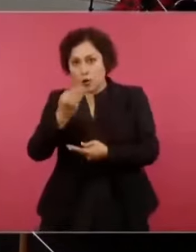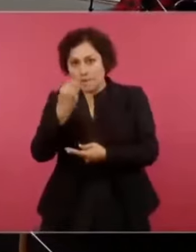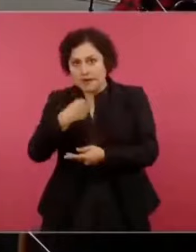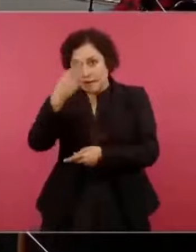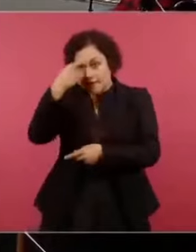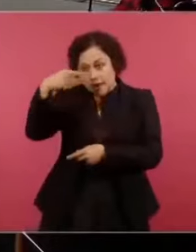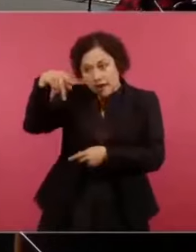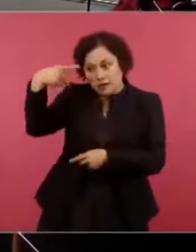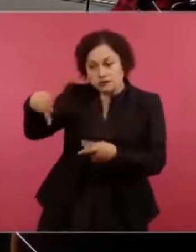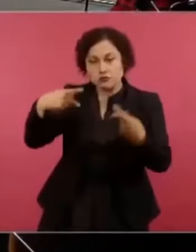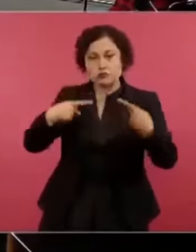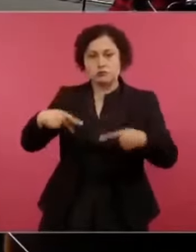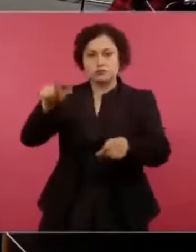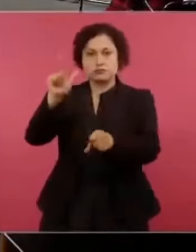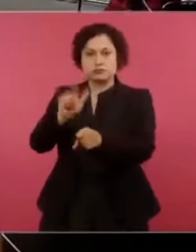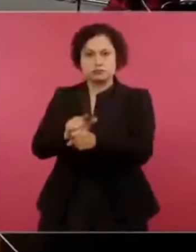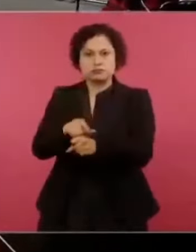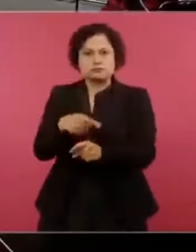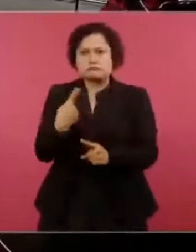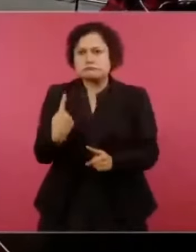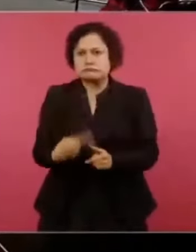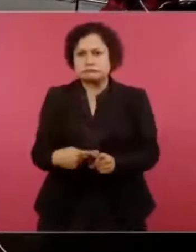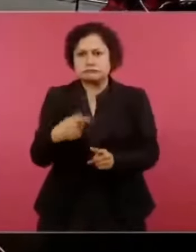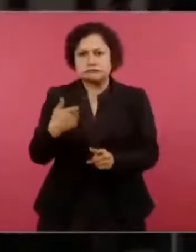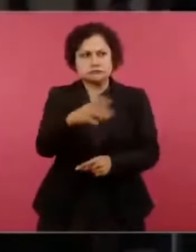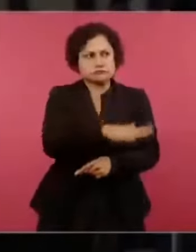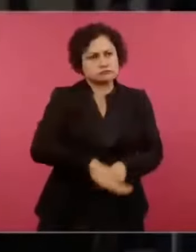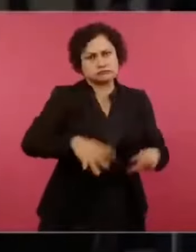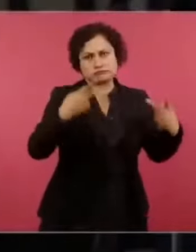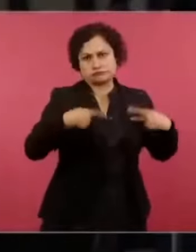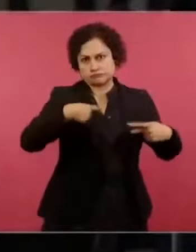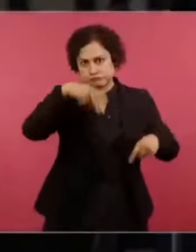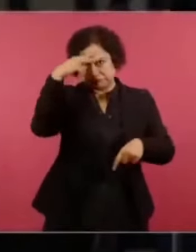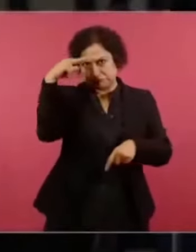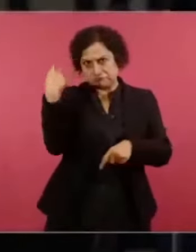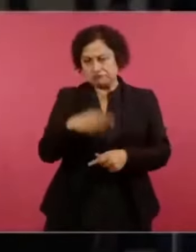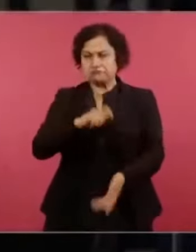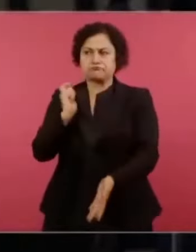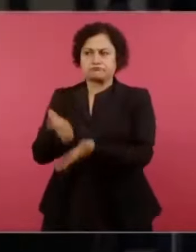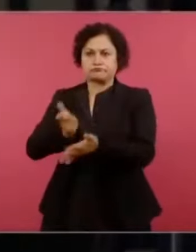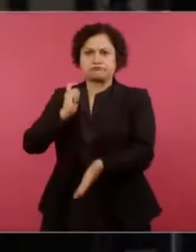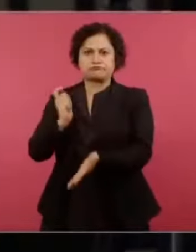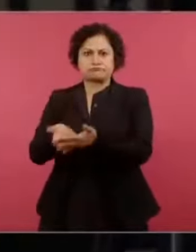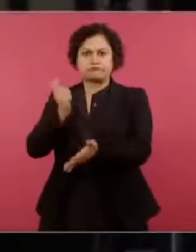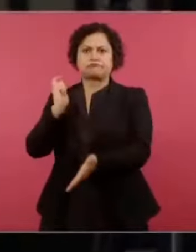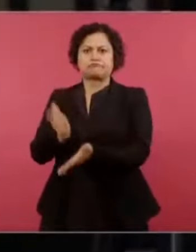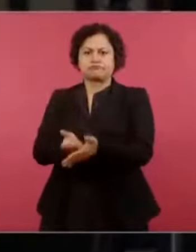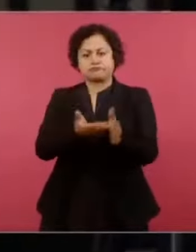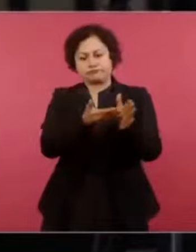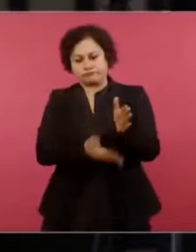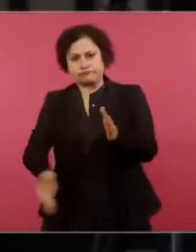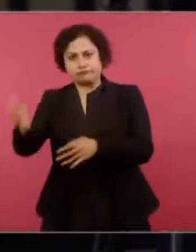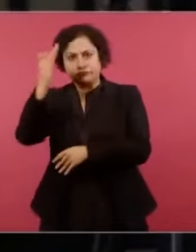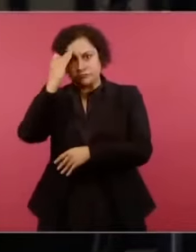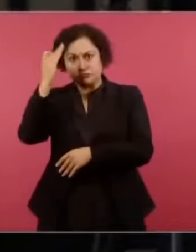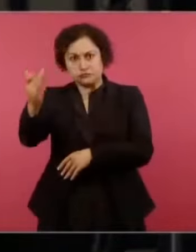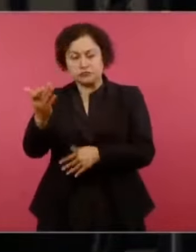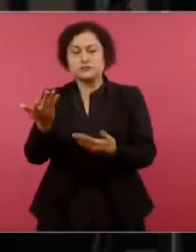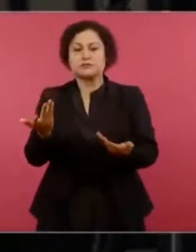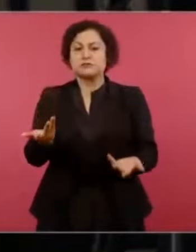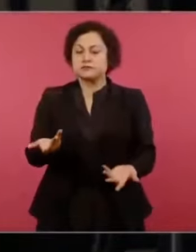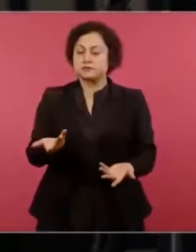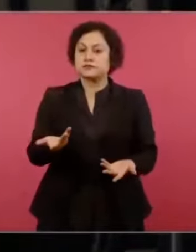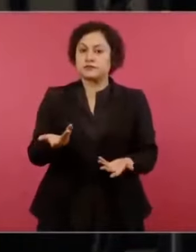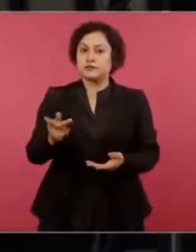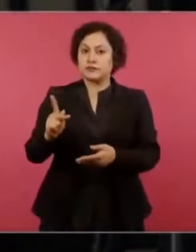mexicanas hasta febrero de 2024. Y que durante la edad que Pemex